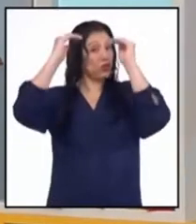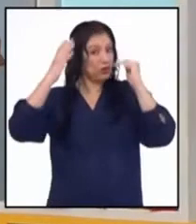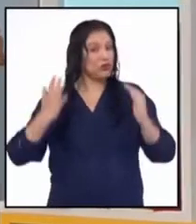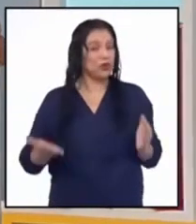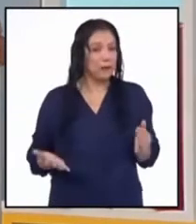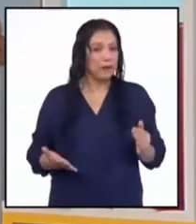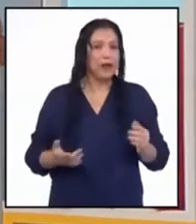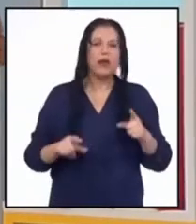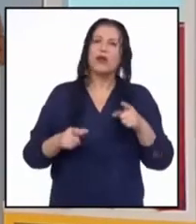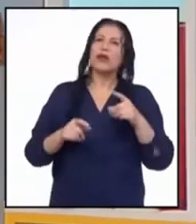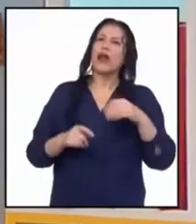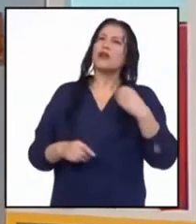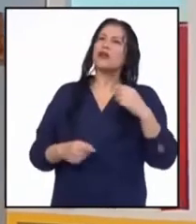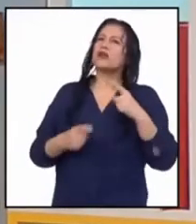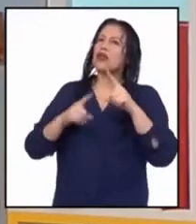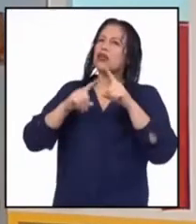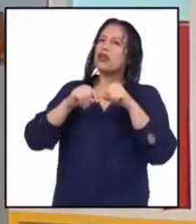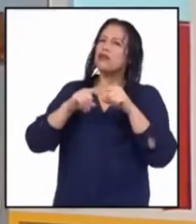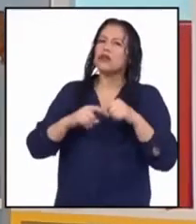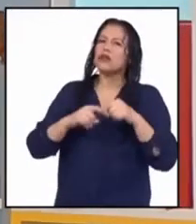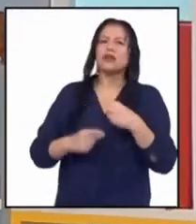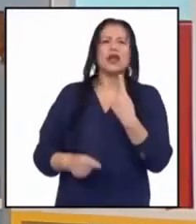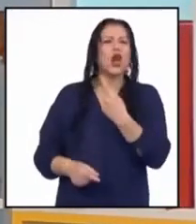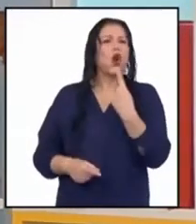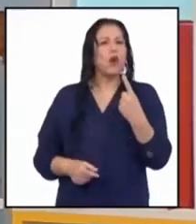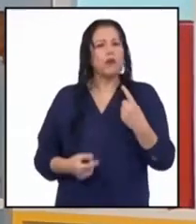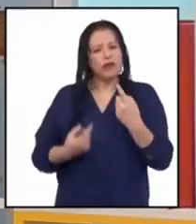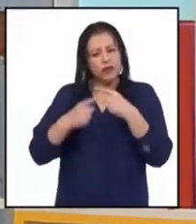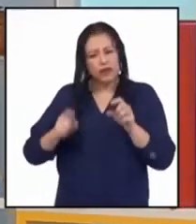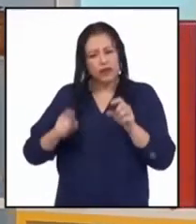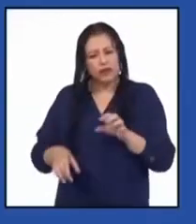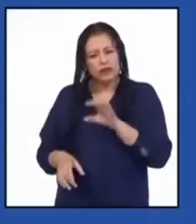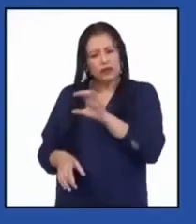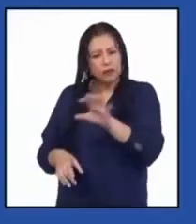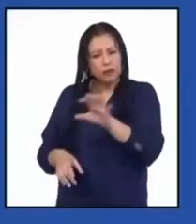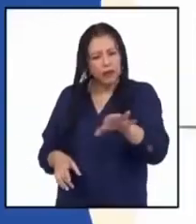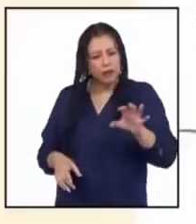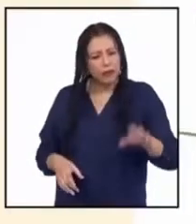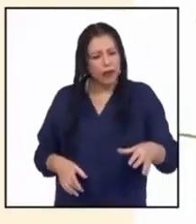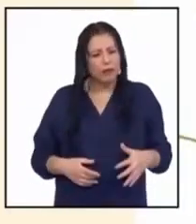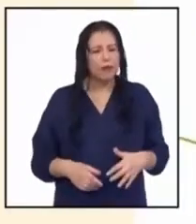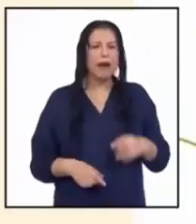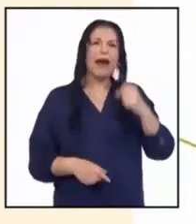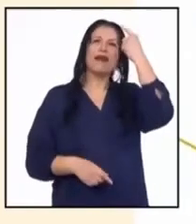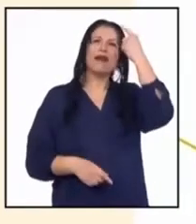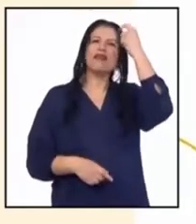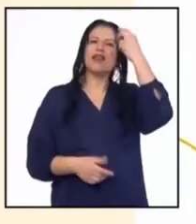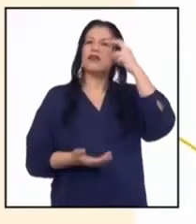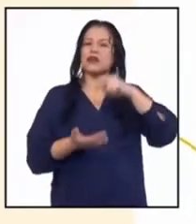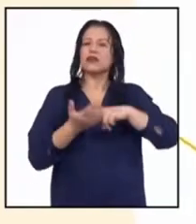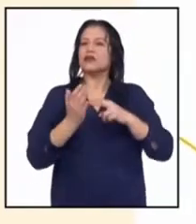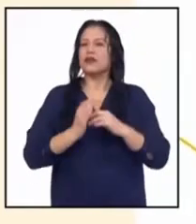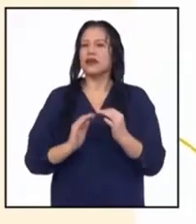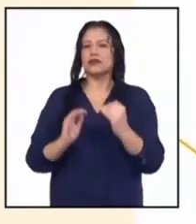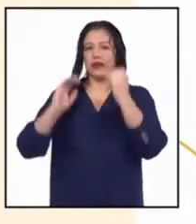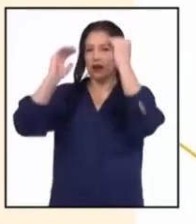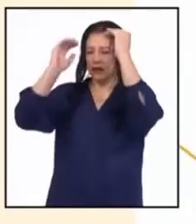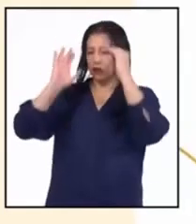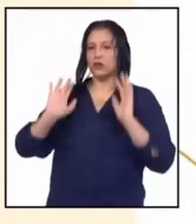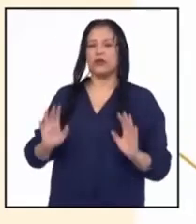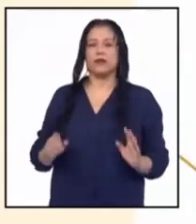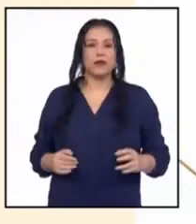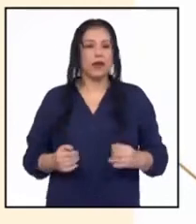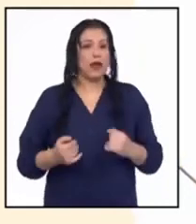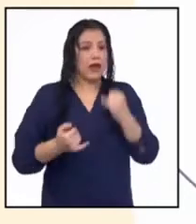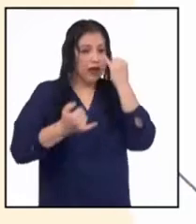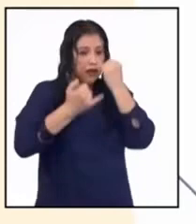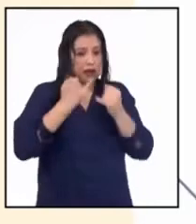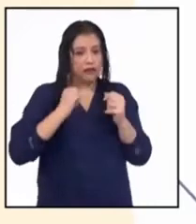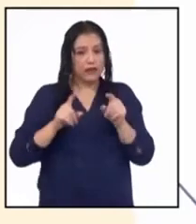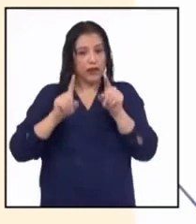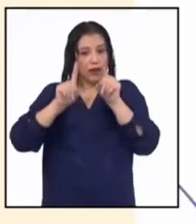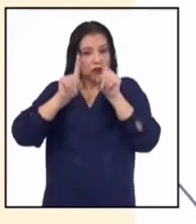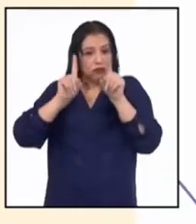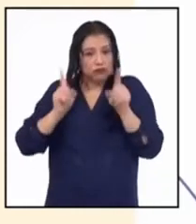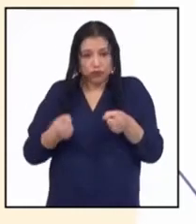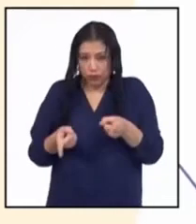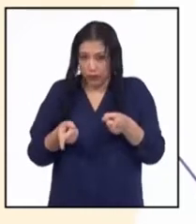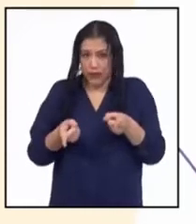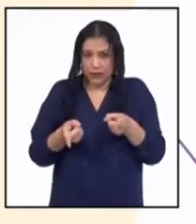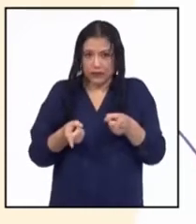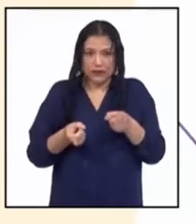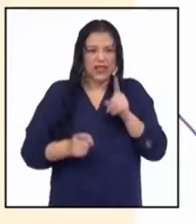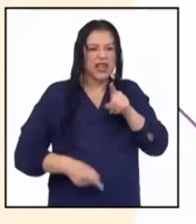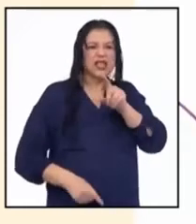dependiendo de cómo distintos lugares definen qué significa ser un adulto. Al final del texto hay un paréntesis donde dice,